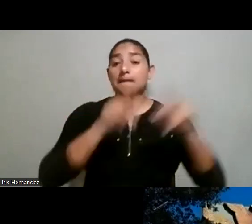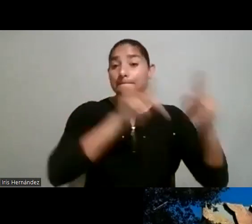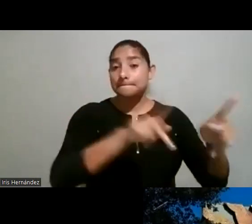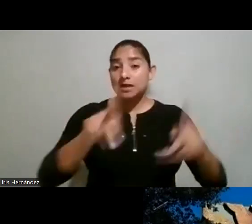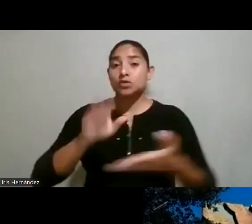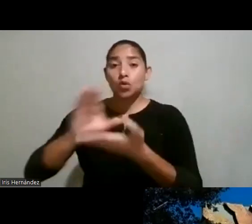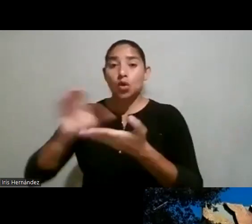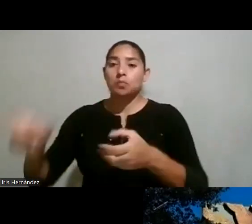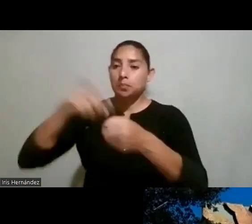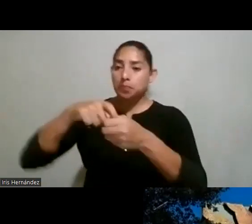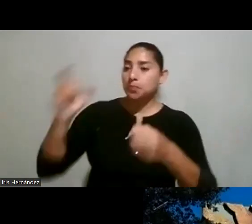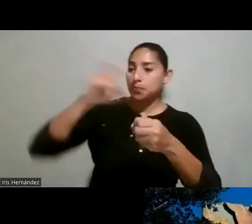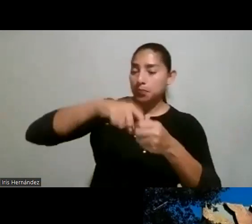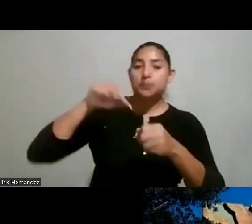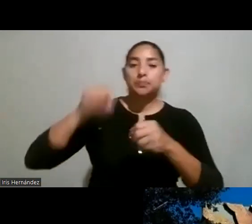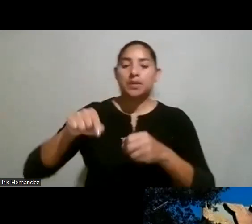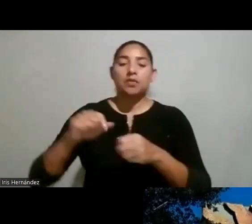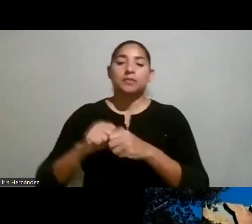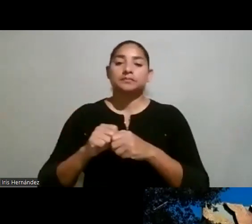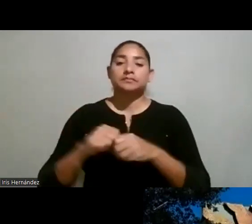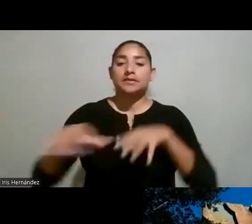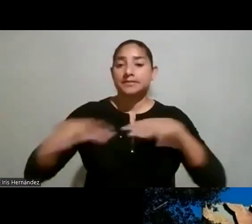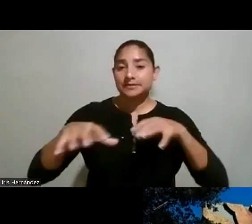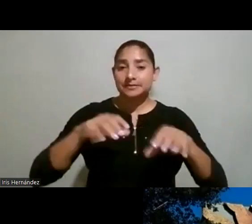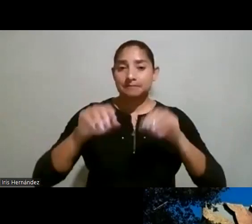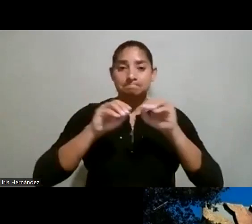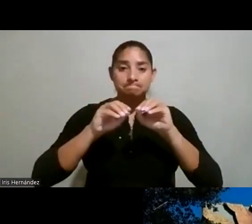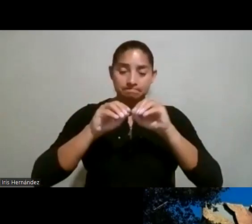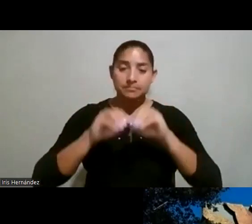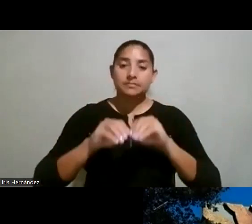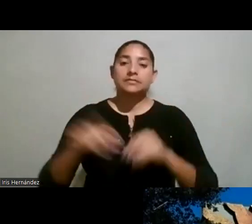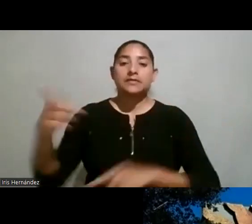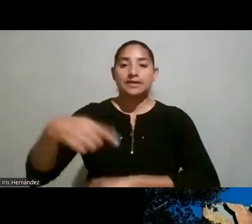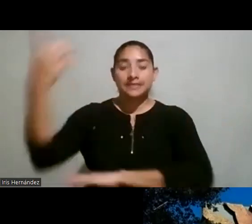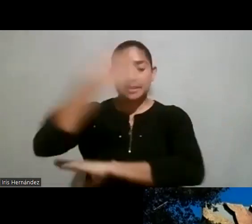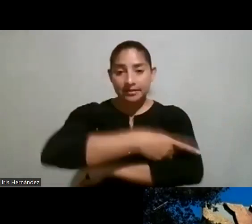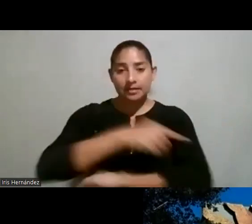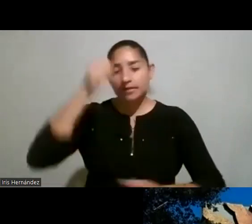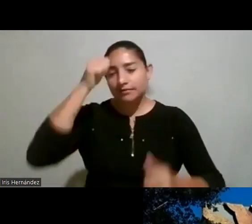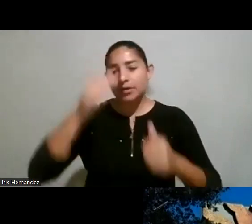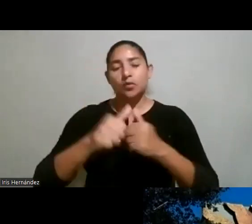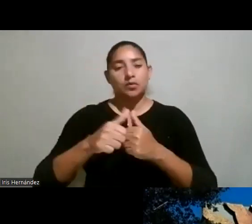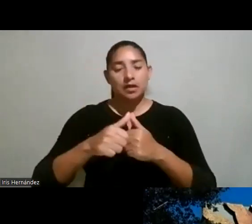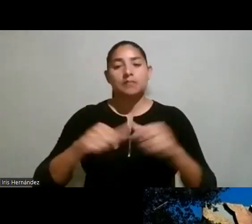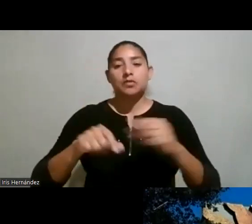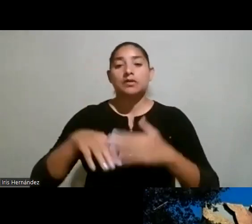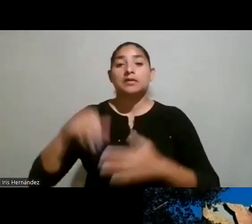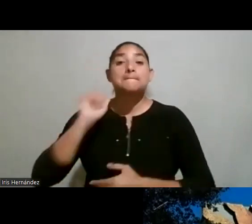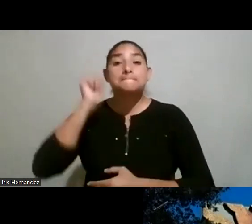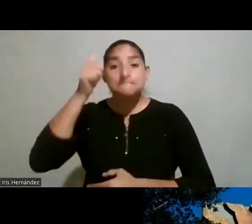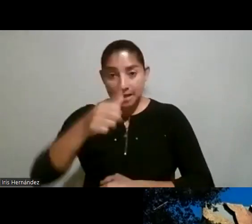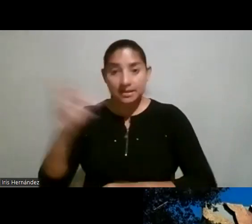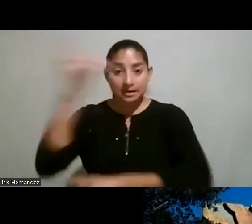colegiadas que se han incorporado a esta transmisión el día de hoy les recordamos que el día de mañana